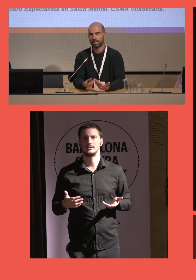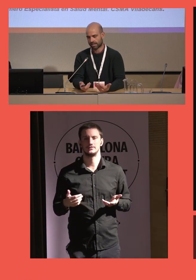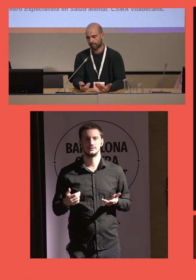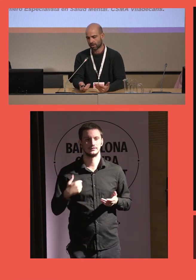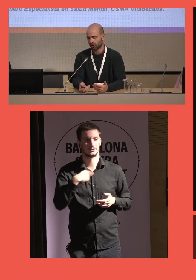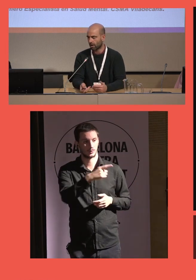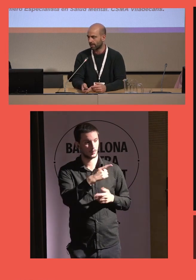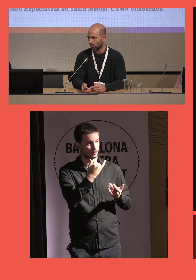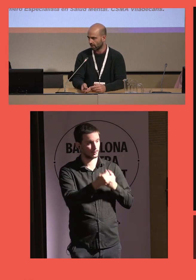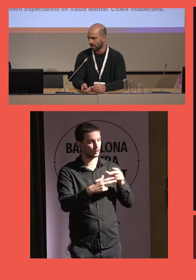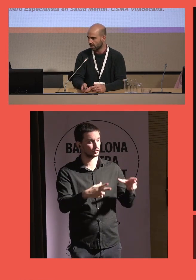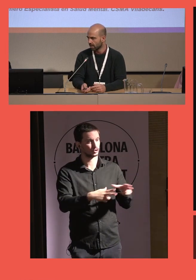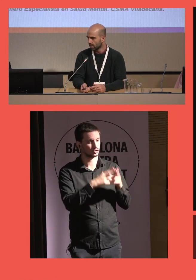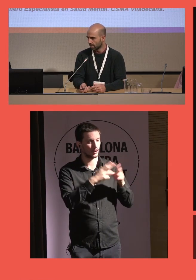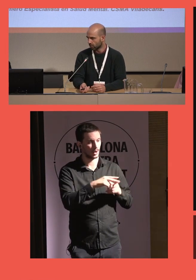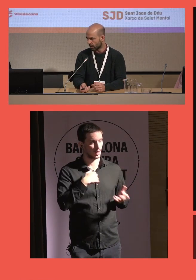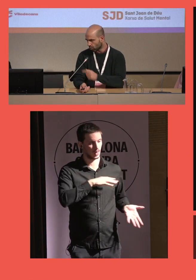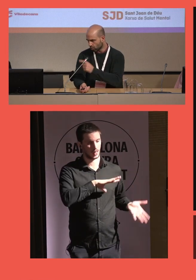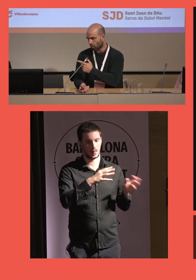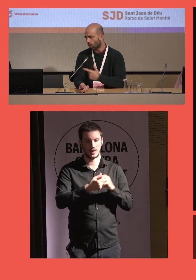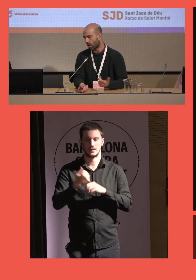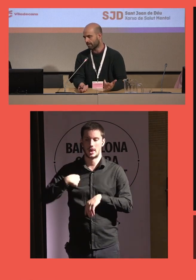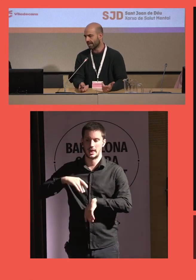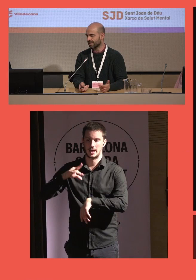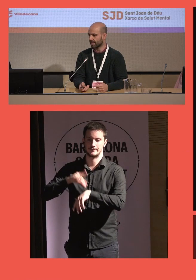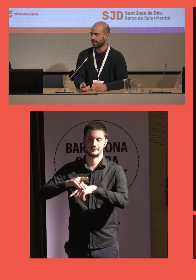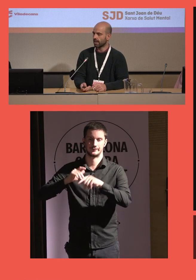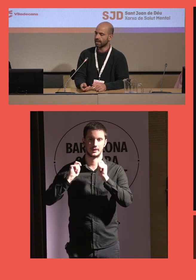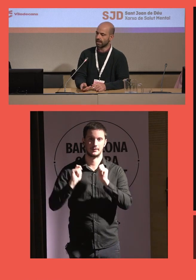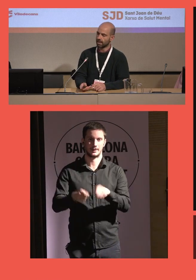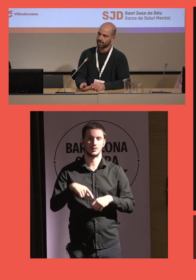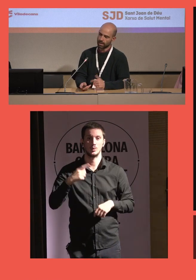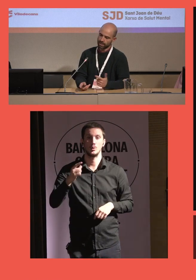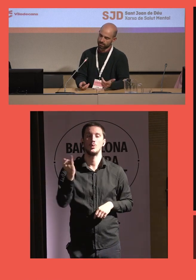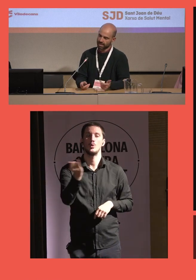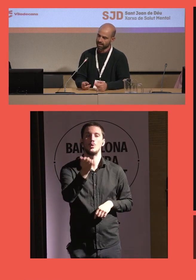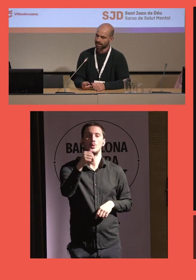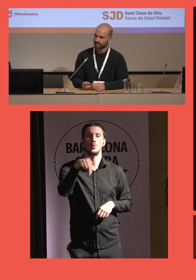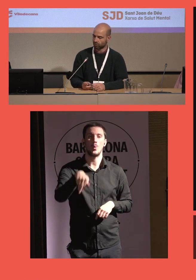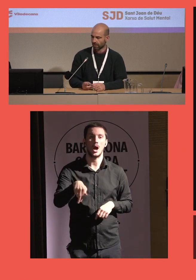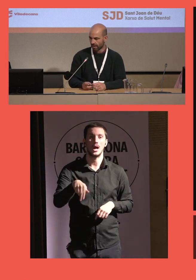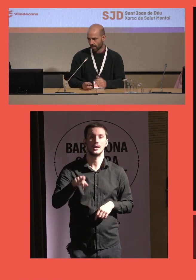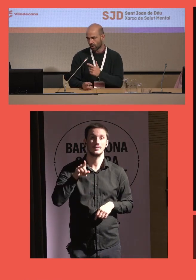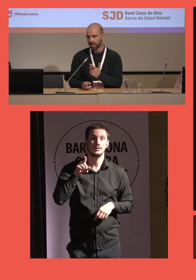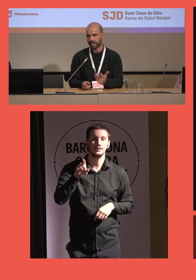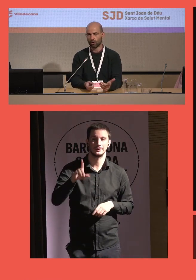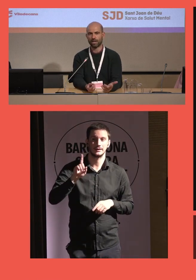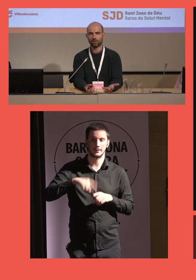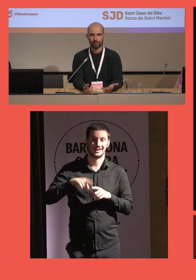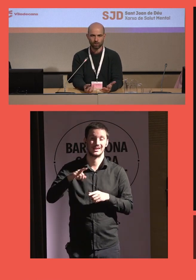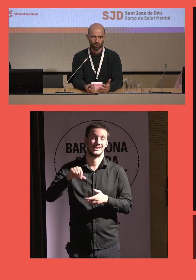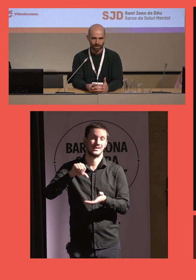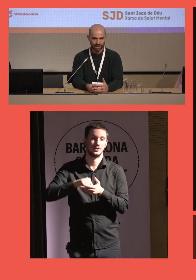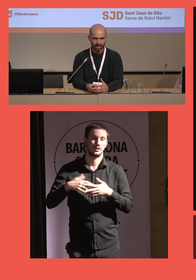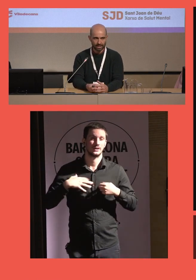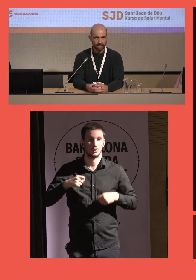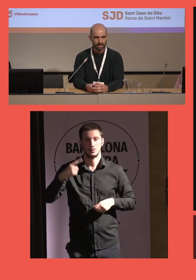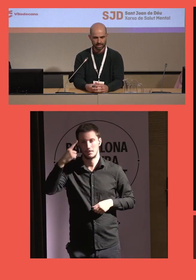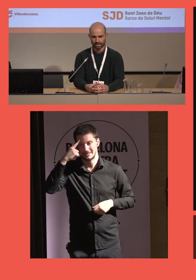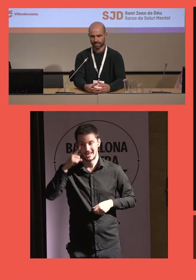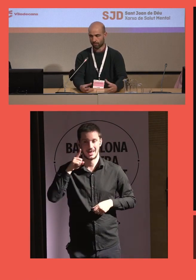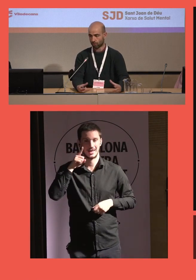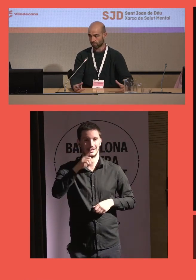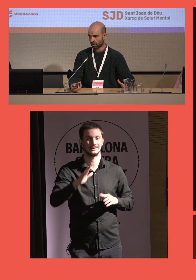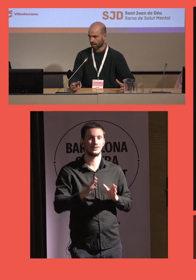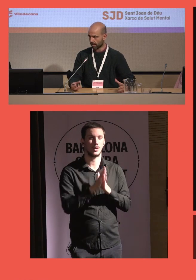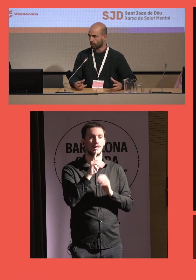social, estamos haciendo una patología. Y entonces, junto con Juan Albalate del CESMA de San Juan de Deo y con el Ayuntamiento de Viladecans